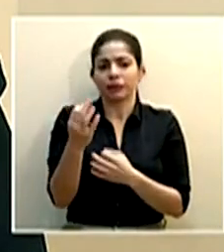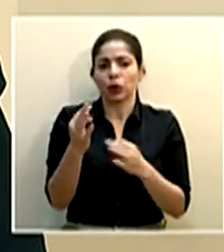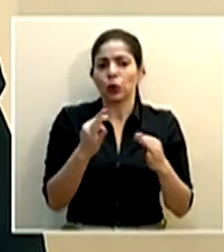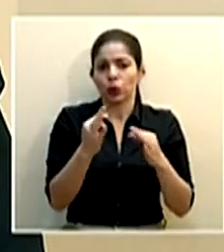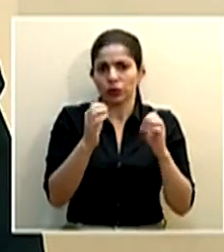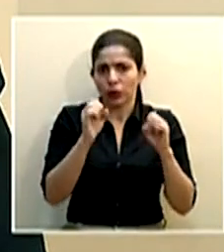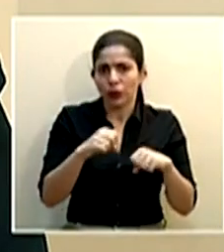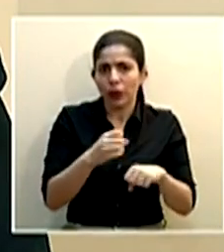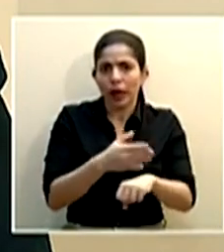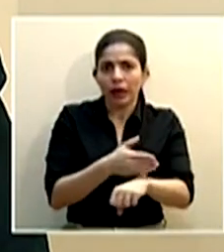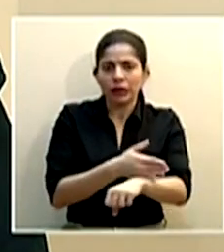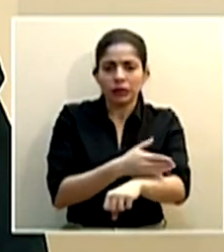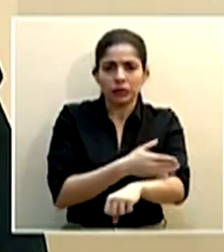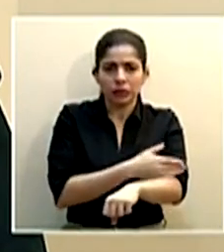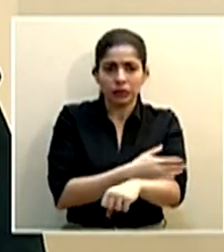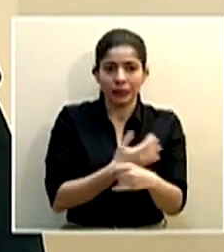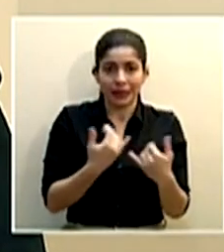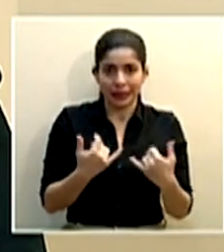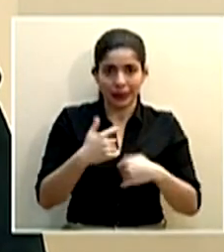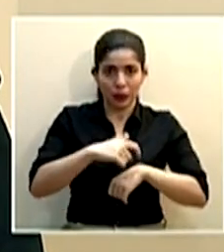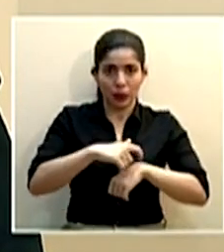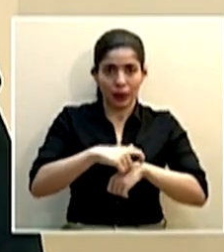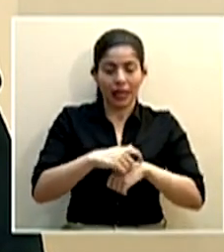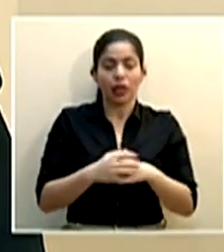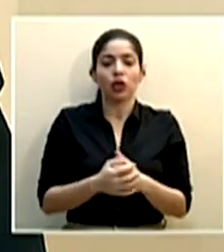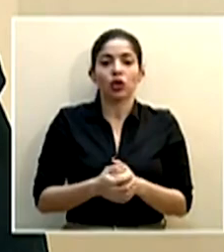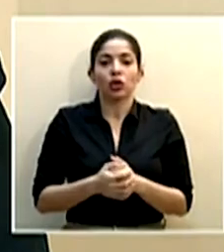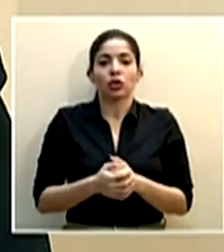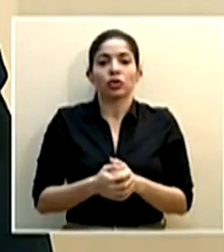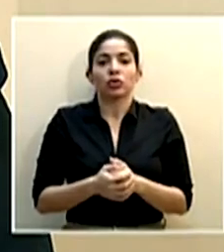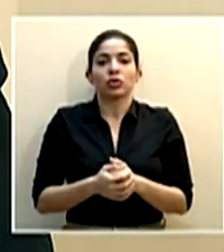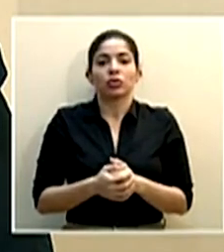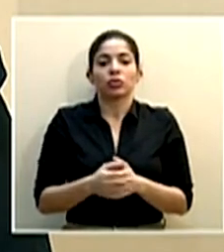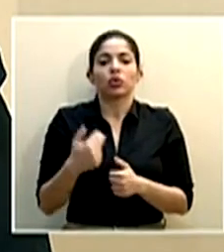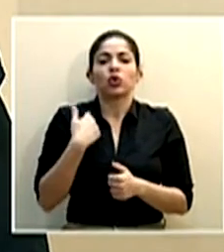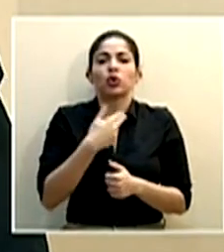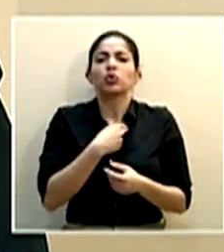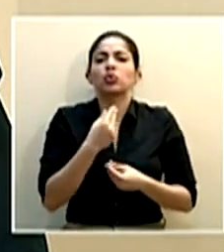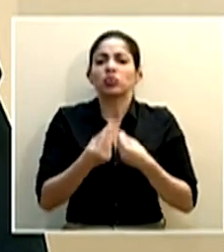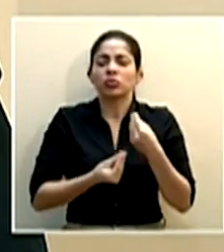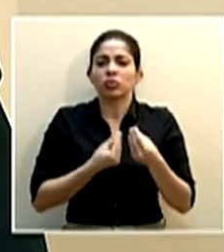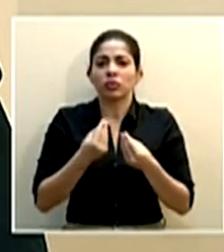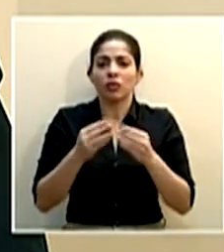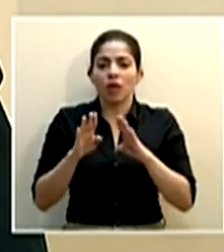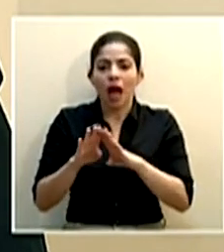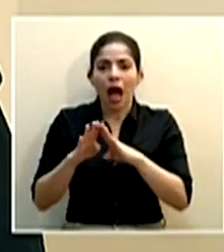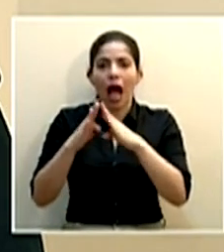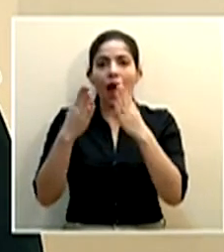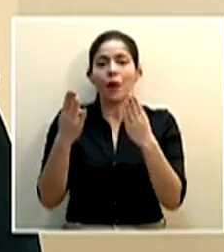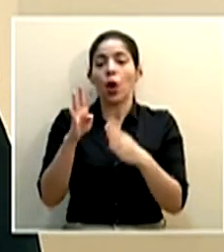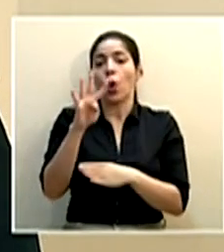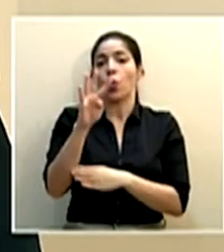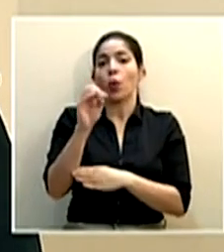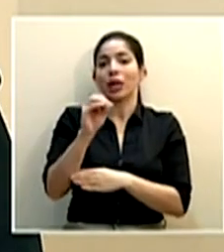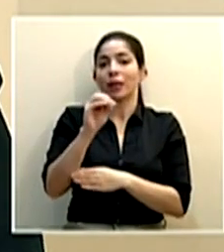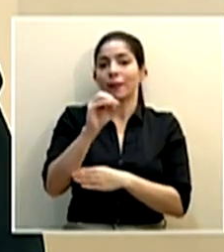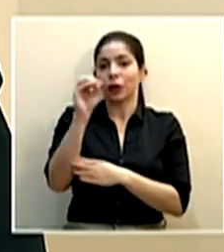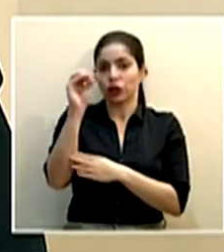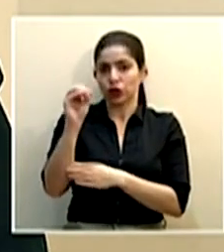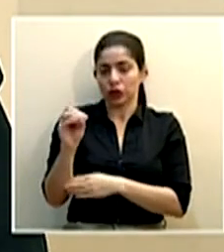salir adelante en este momento estamos abriendo 40%